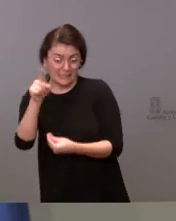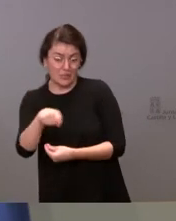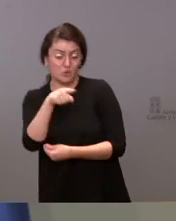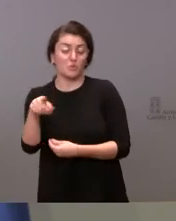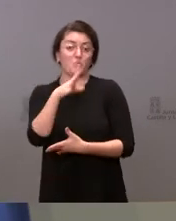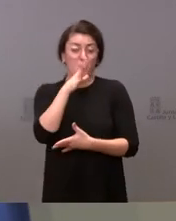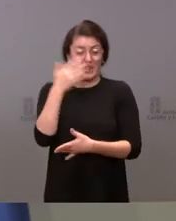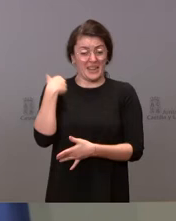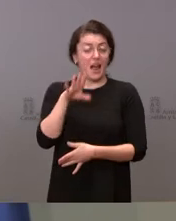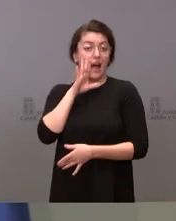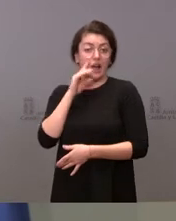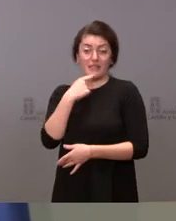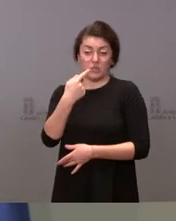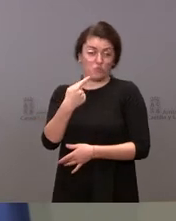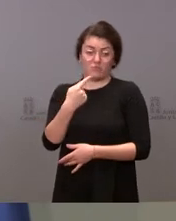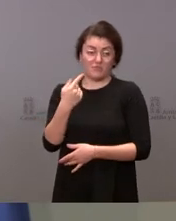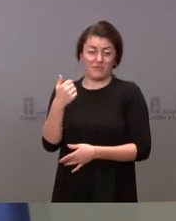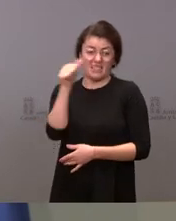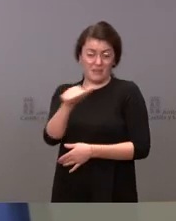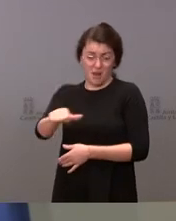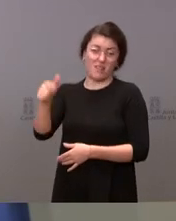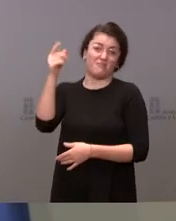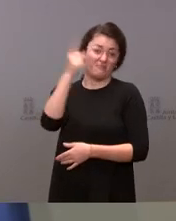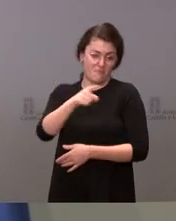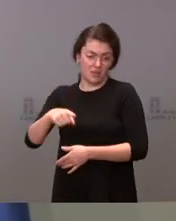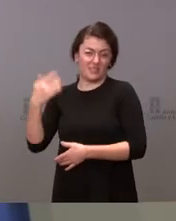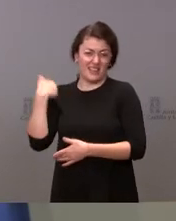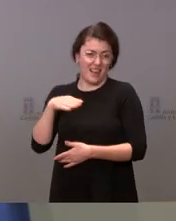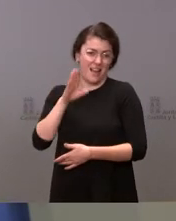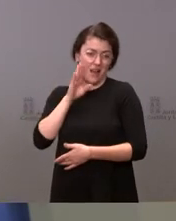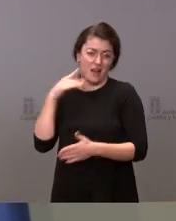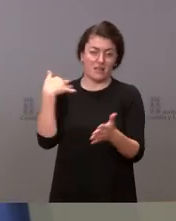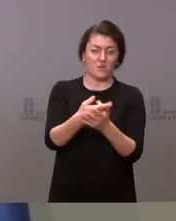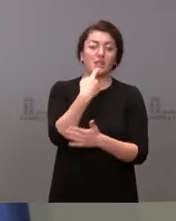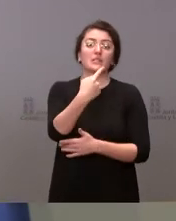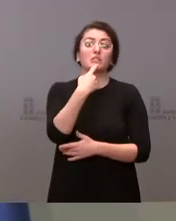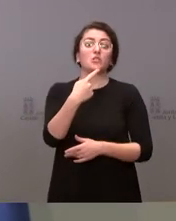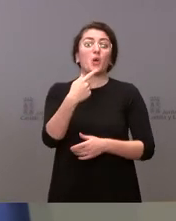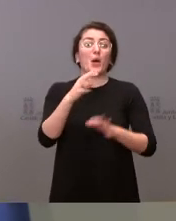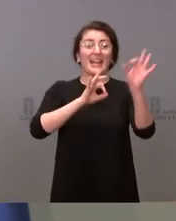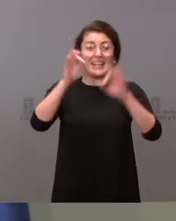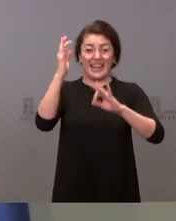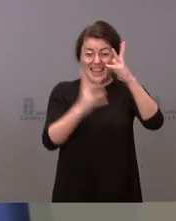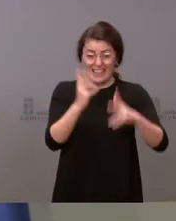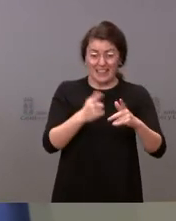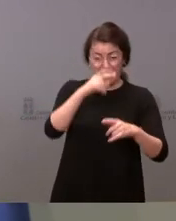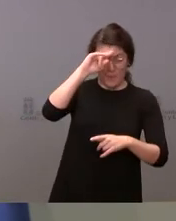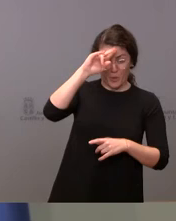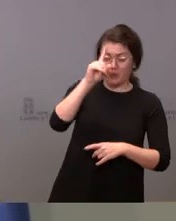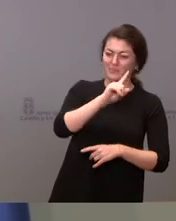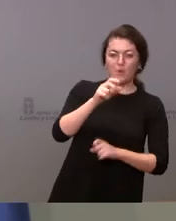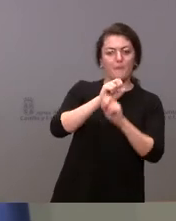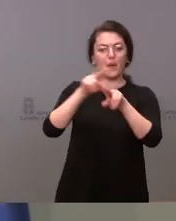largo de estas últimas semanas, meses, a nosotros lo que nos preocupa no es tanto la incidencia, sino el impacto que tiene en